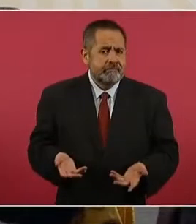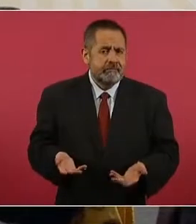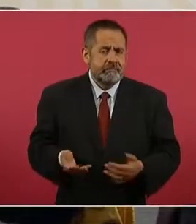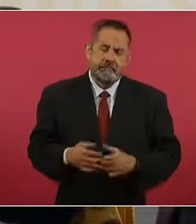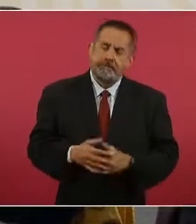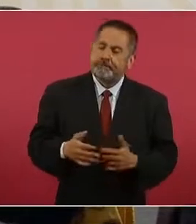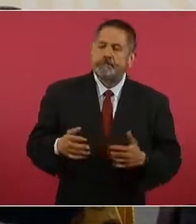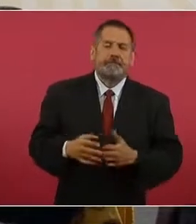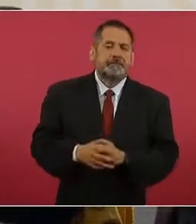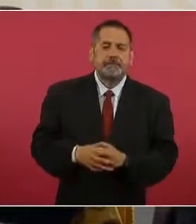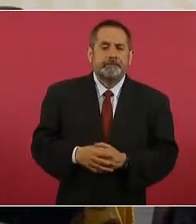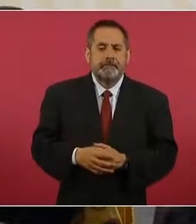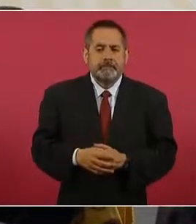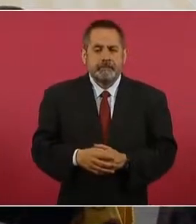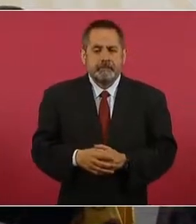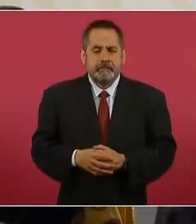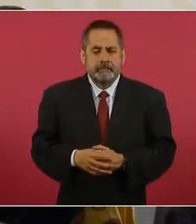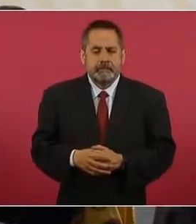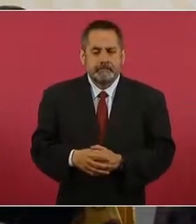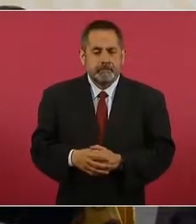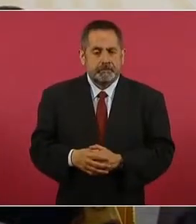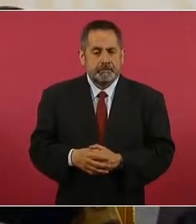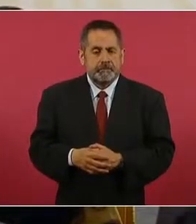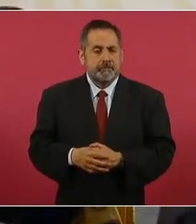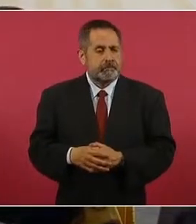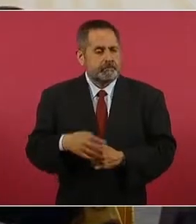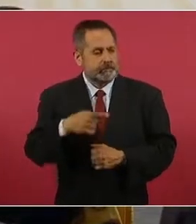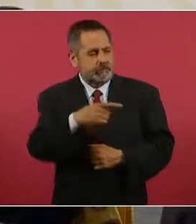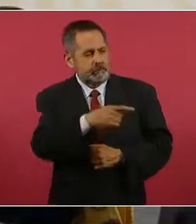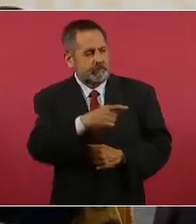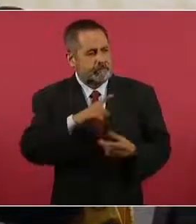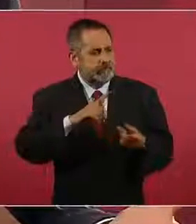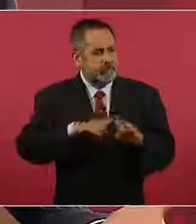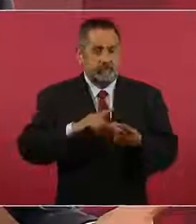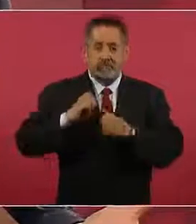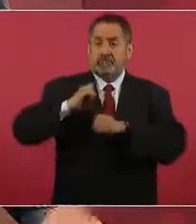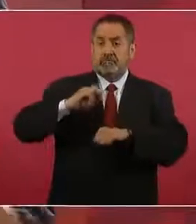Entonces, ¿qué autoridades hay?